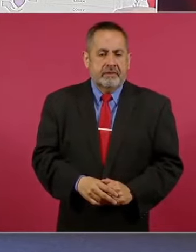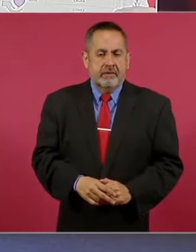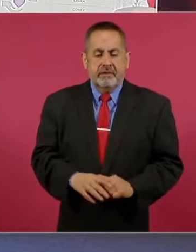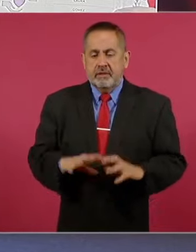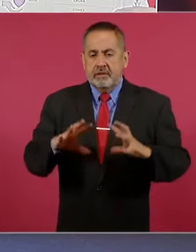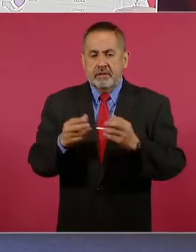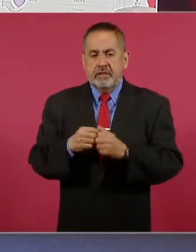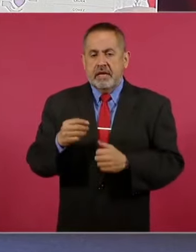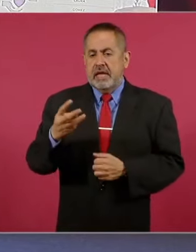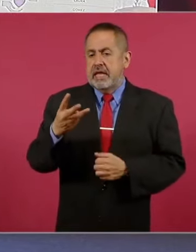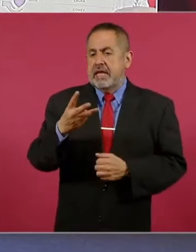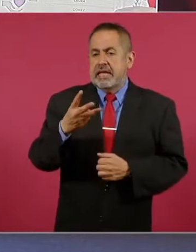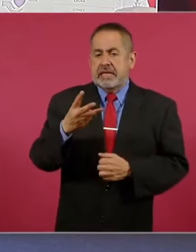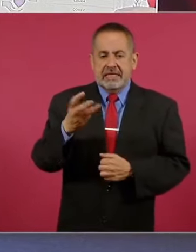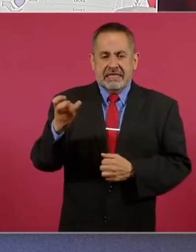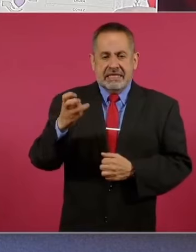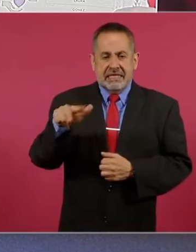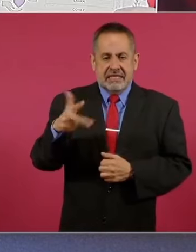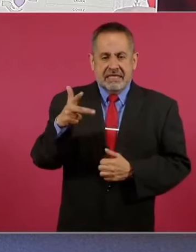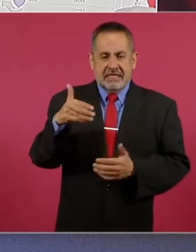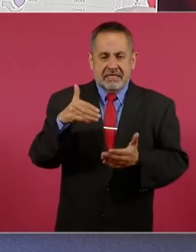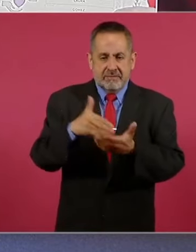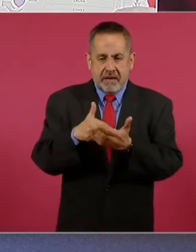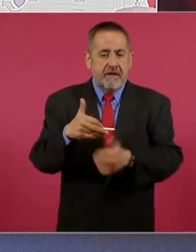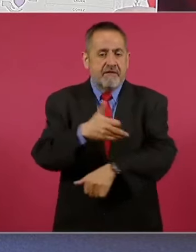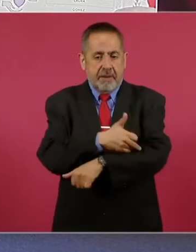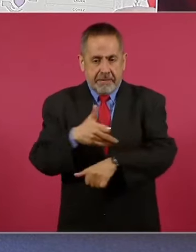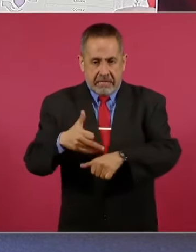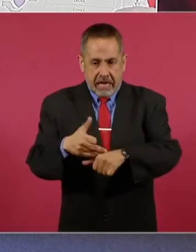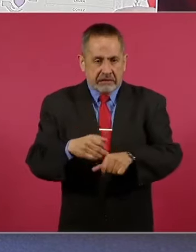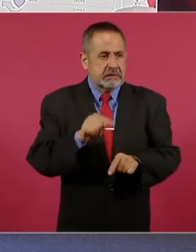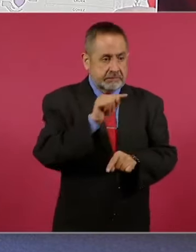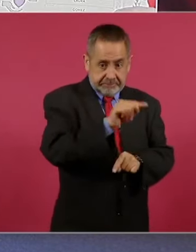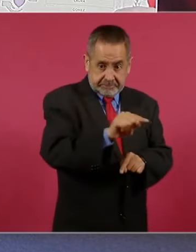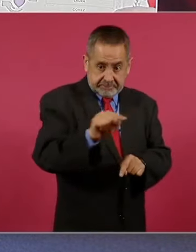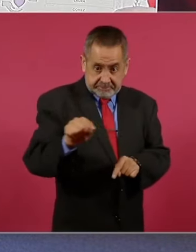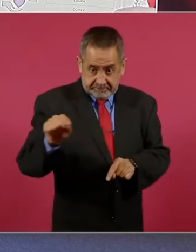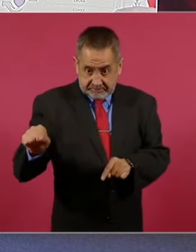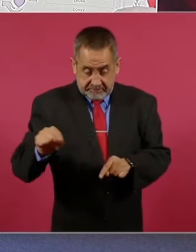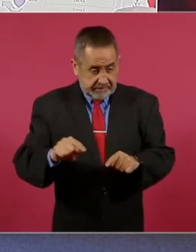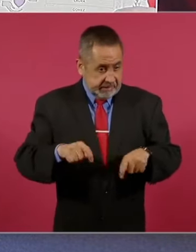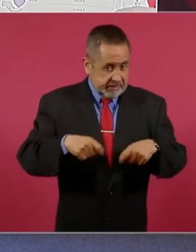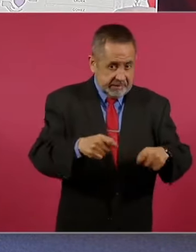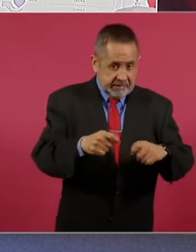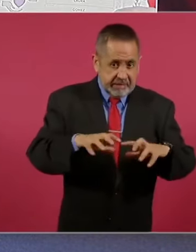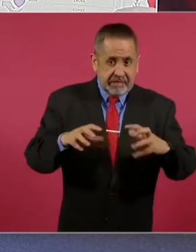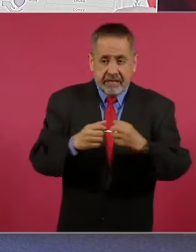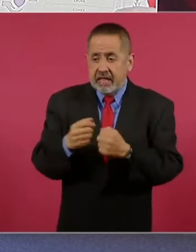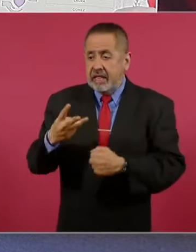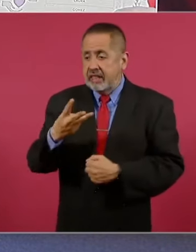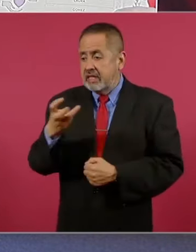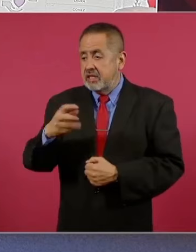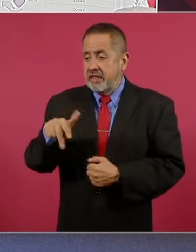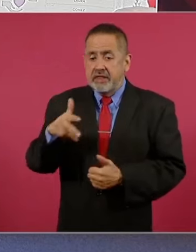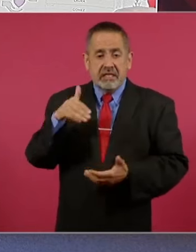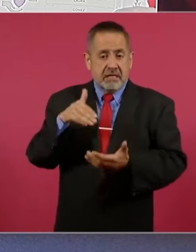313 mil familias, 313 mil hogares.